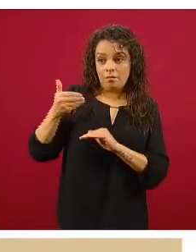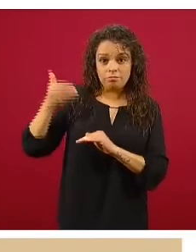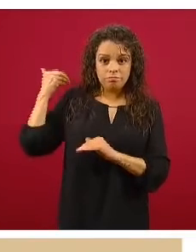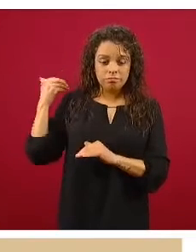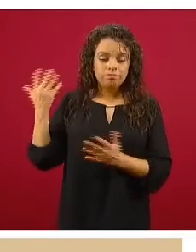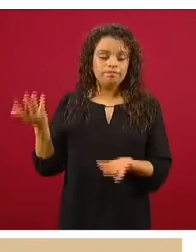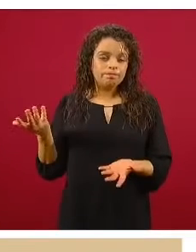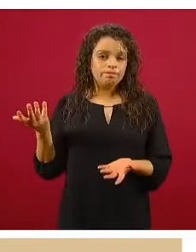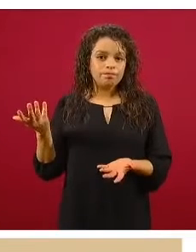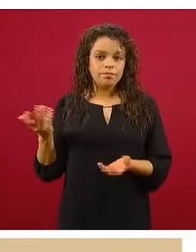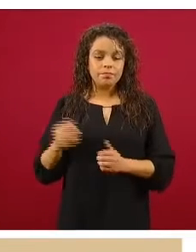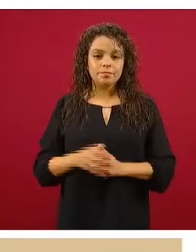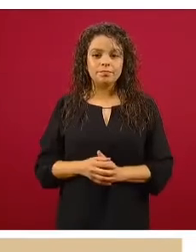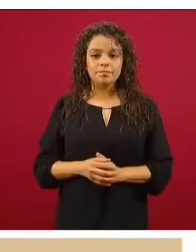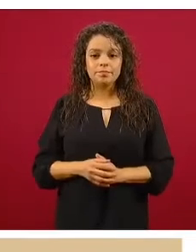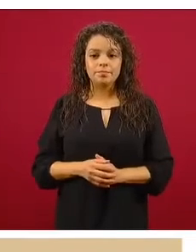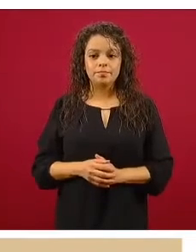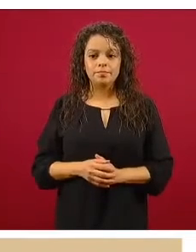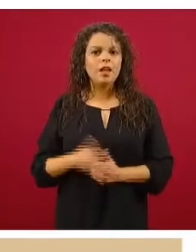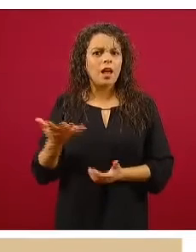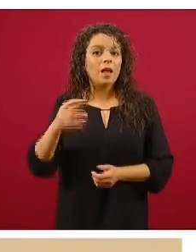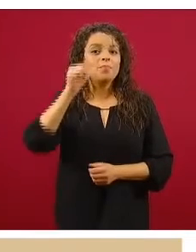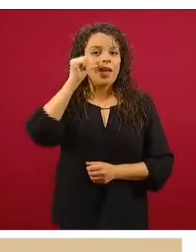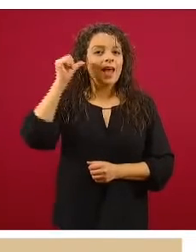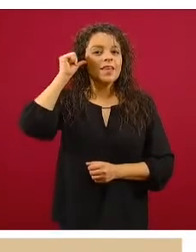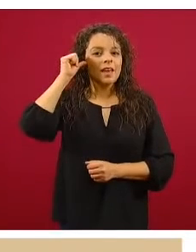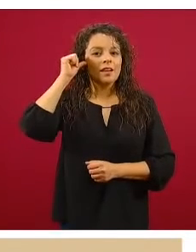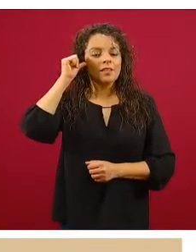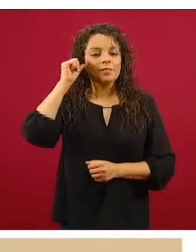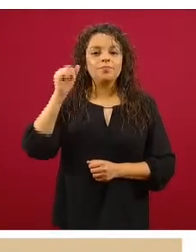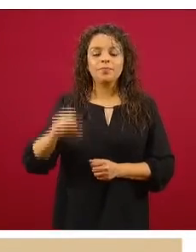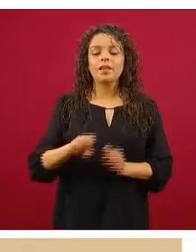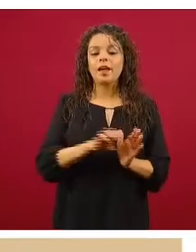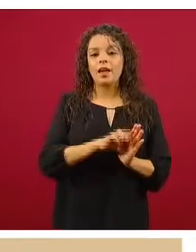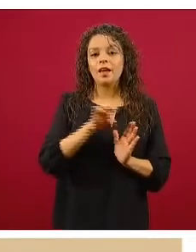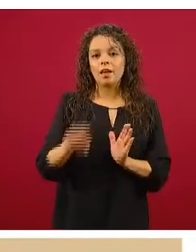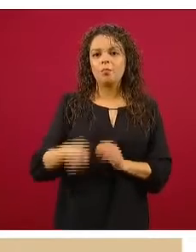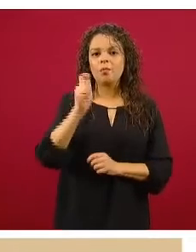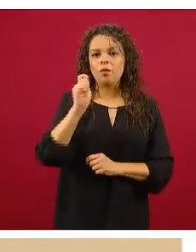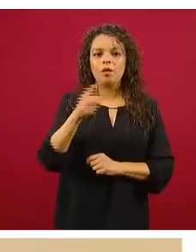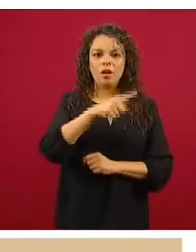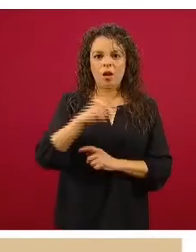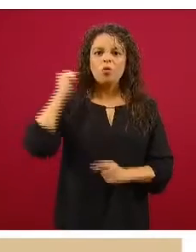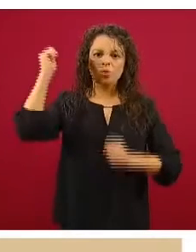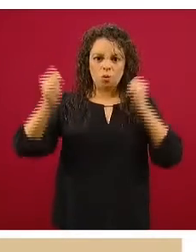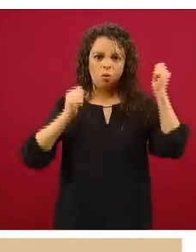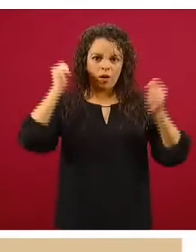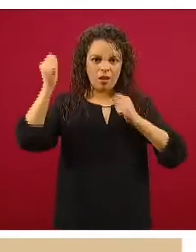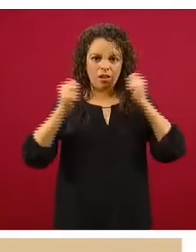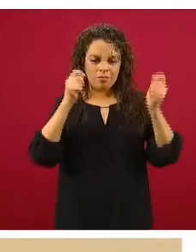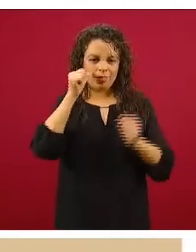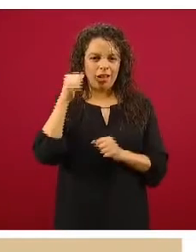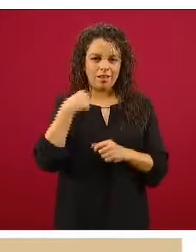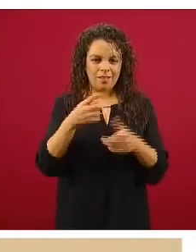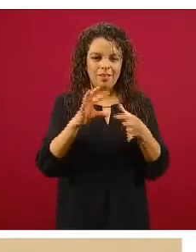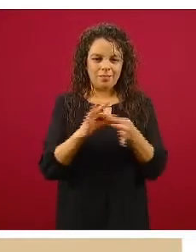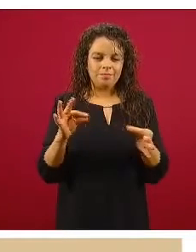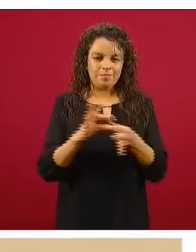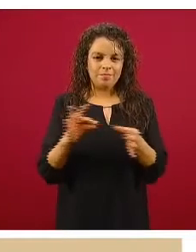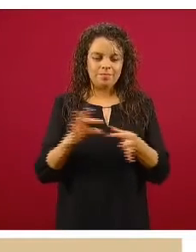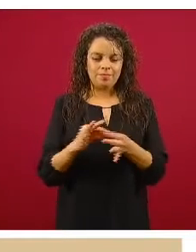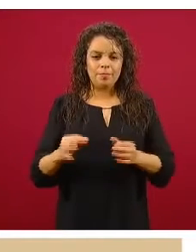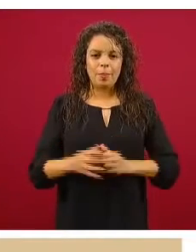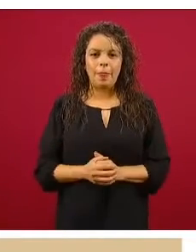justamente… bueno, fue ayer el ejemplo del turismo, porque hay turismo y relación…